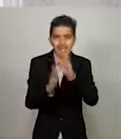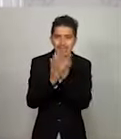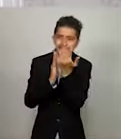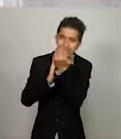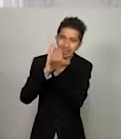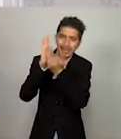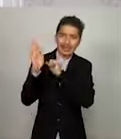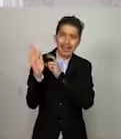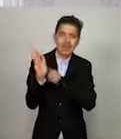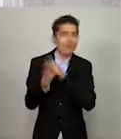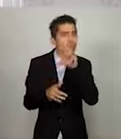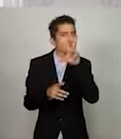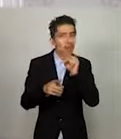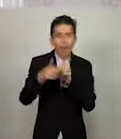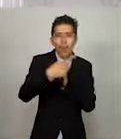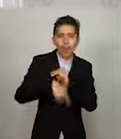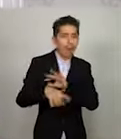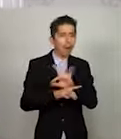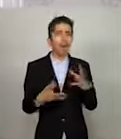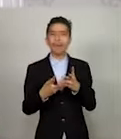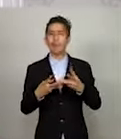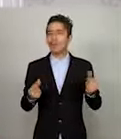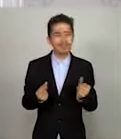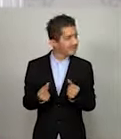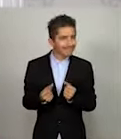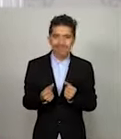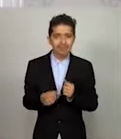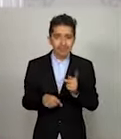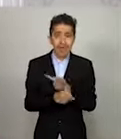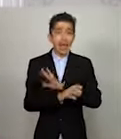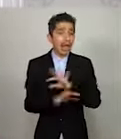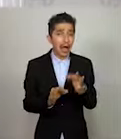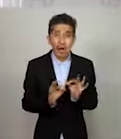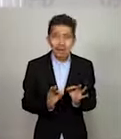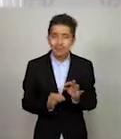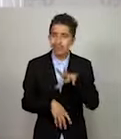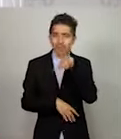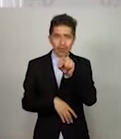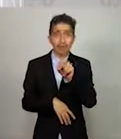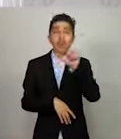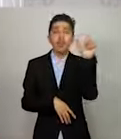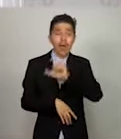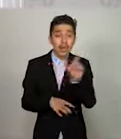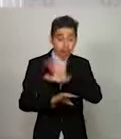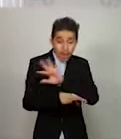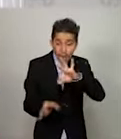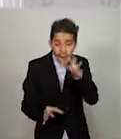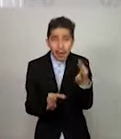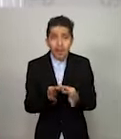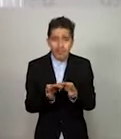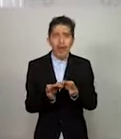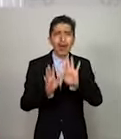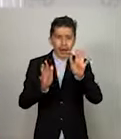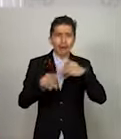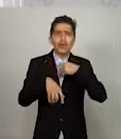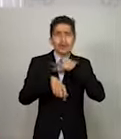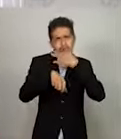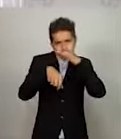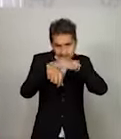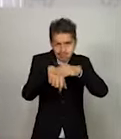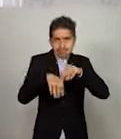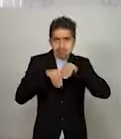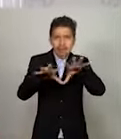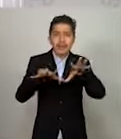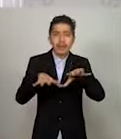las medidas. No relajen las medidas, porque esto no ha pasado. Cuando haya condiciones, pues estaremos